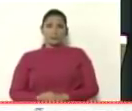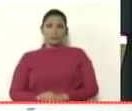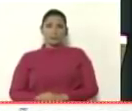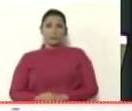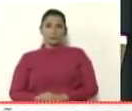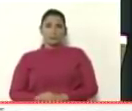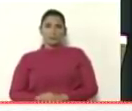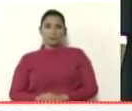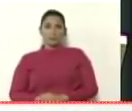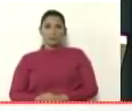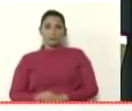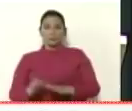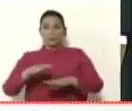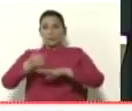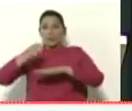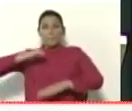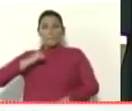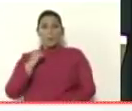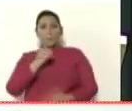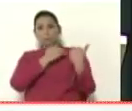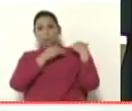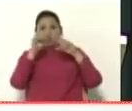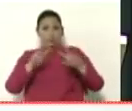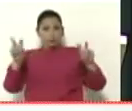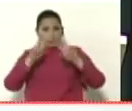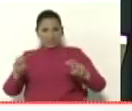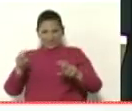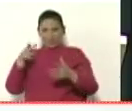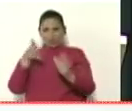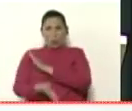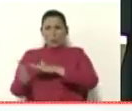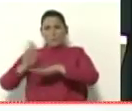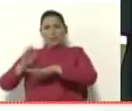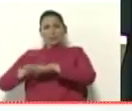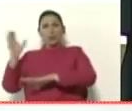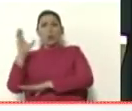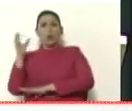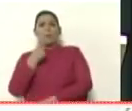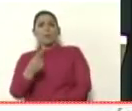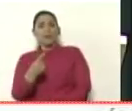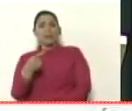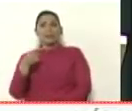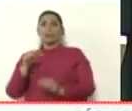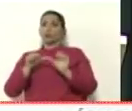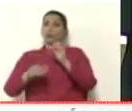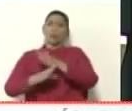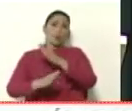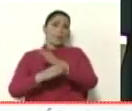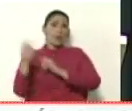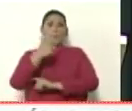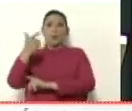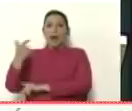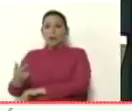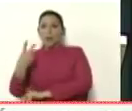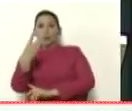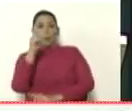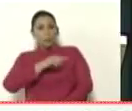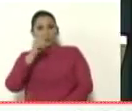jefe policial encargado de la investigación de ese caso dice que todavía están buscando a las dos prostitutas